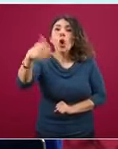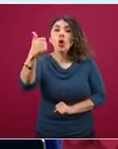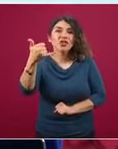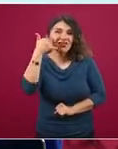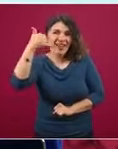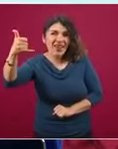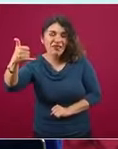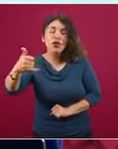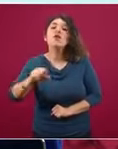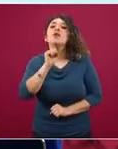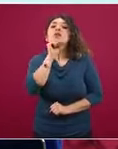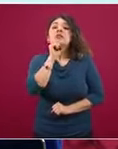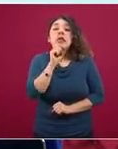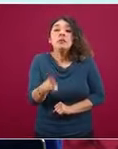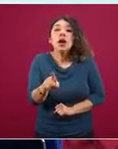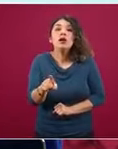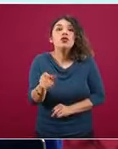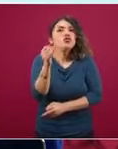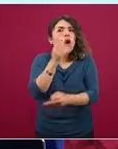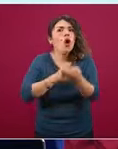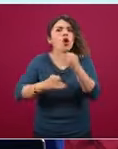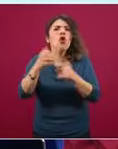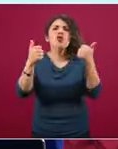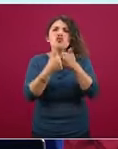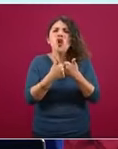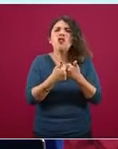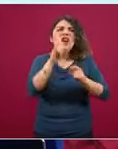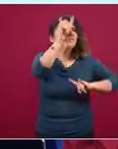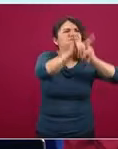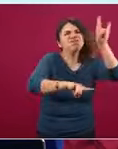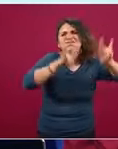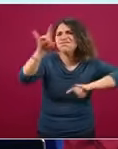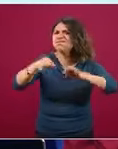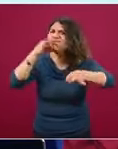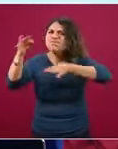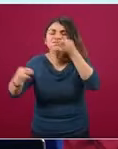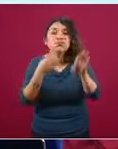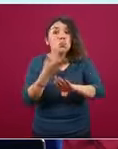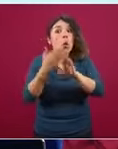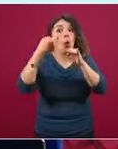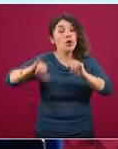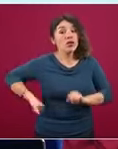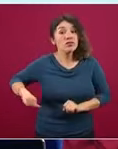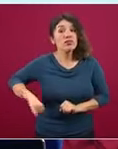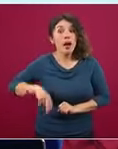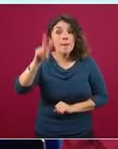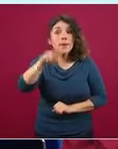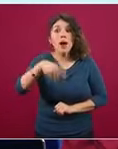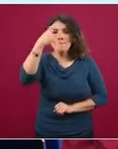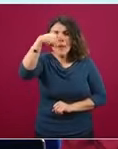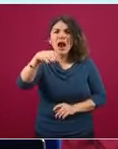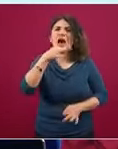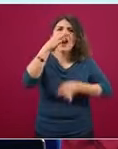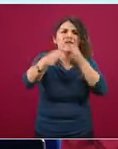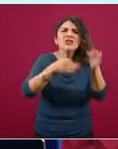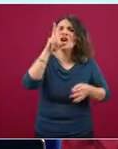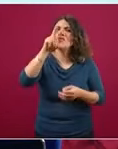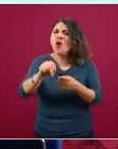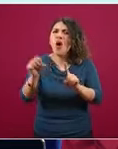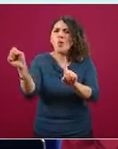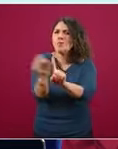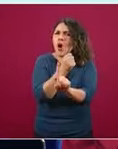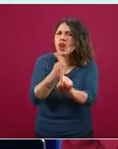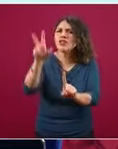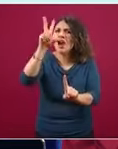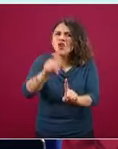y todas, se hicieron campañas diversas, muy interesantes, llamando a la prevención, hablando